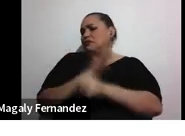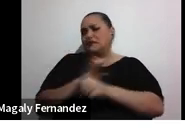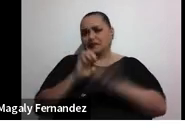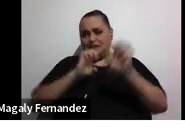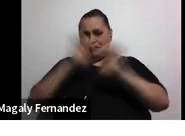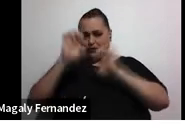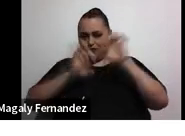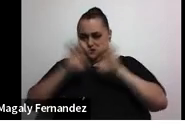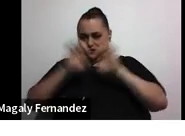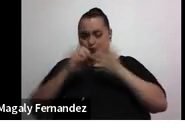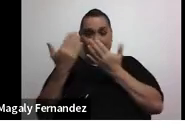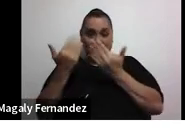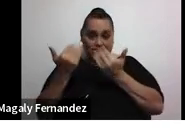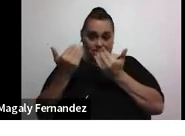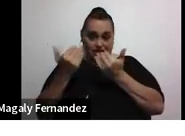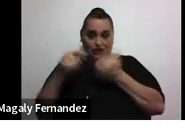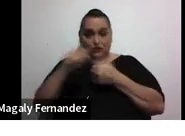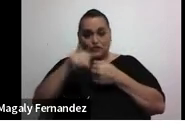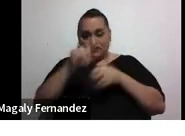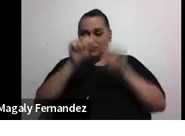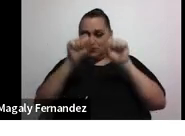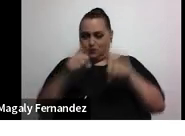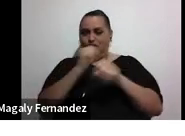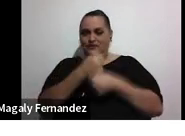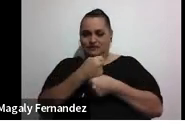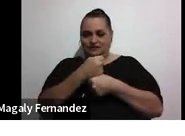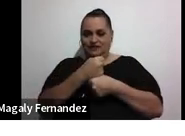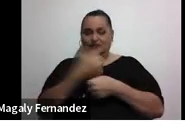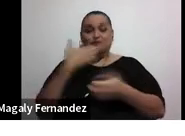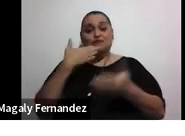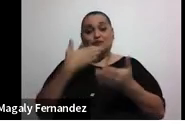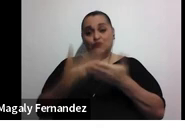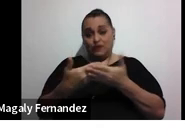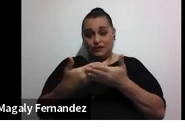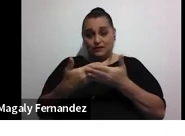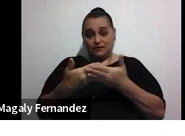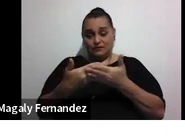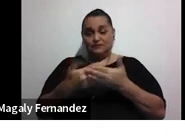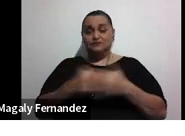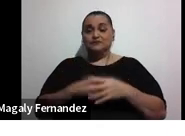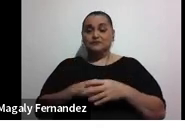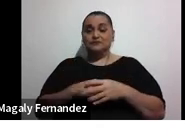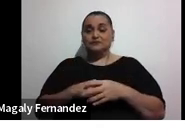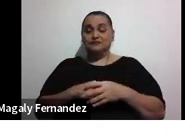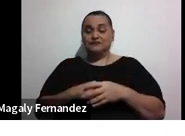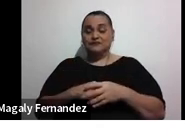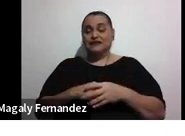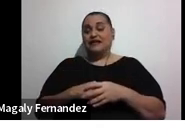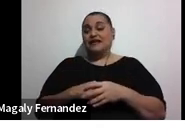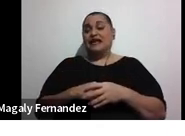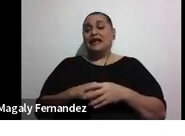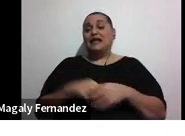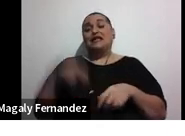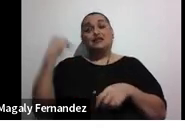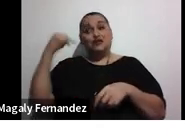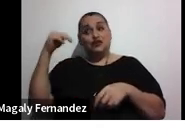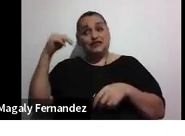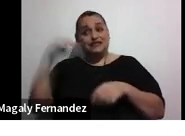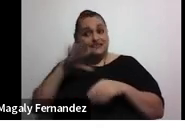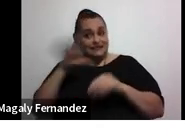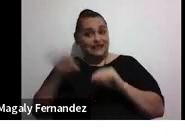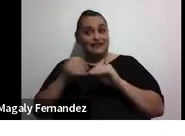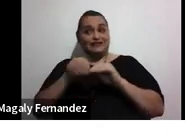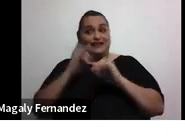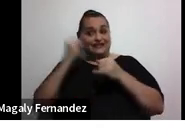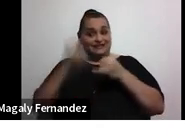espero que la puedan hacer y bueno sin más preámbulos y más noticias adicionales